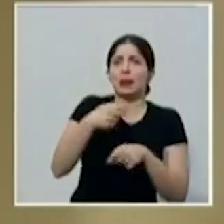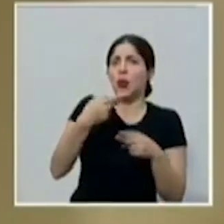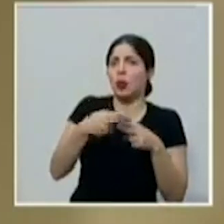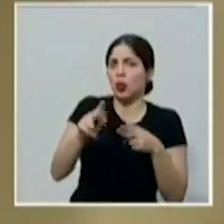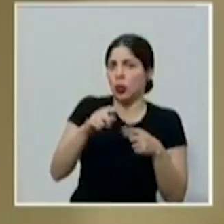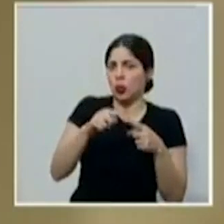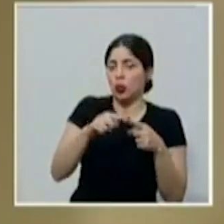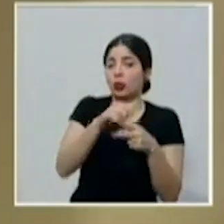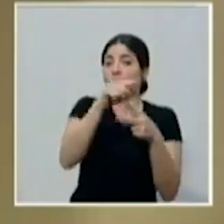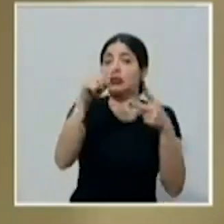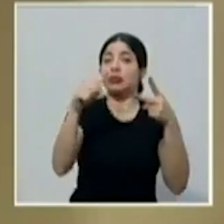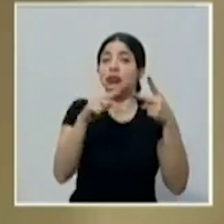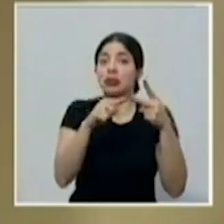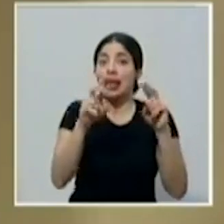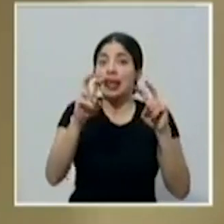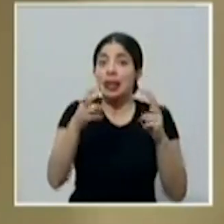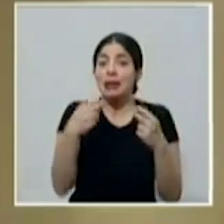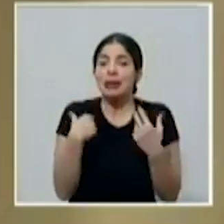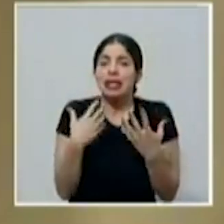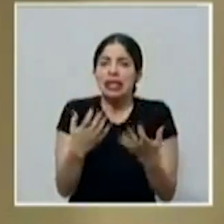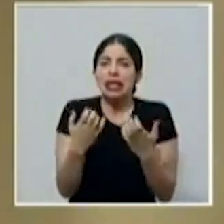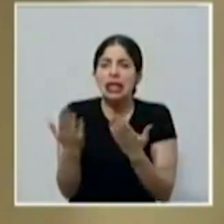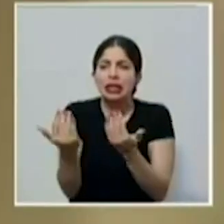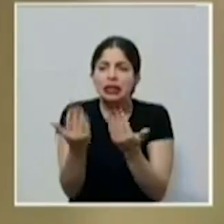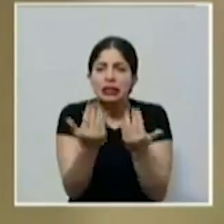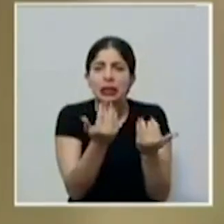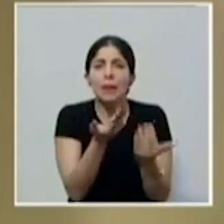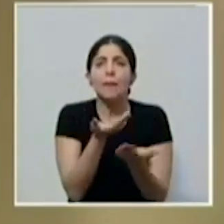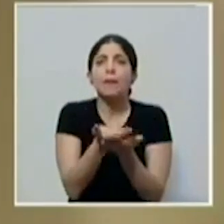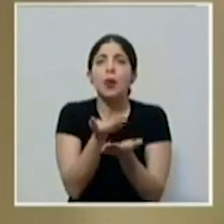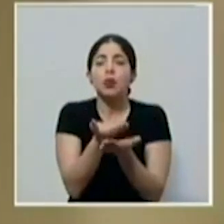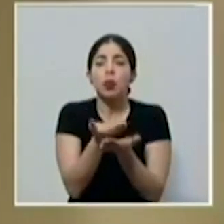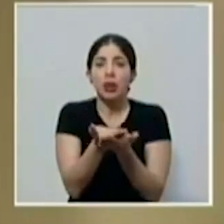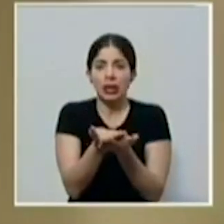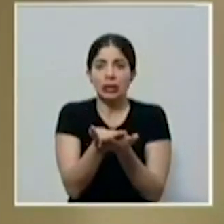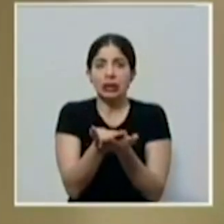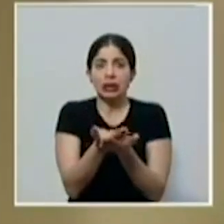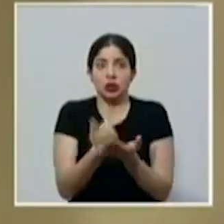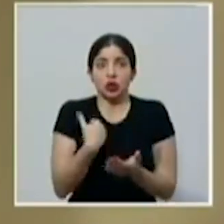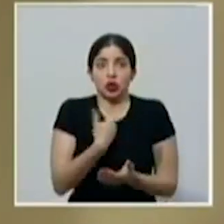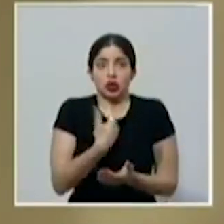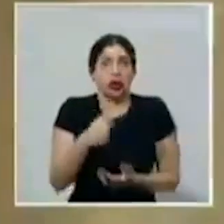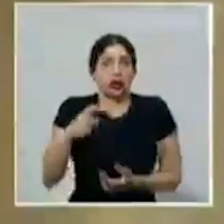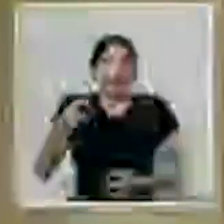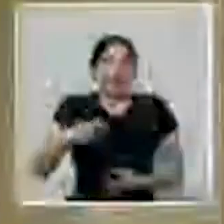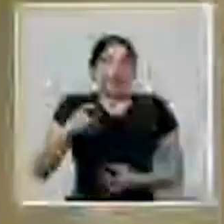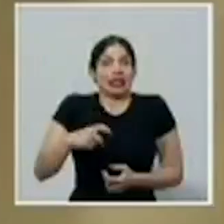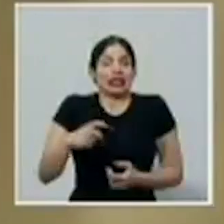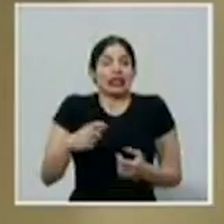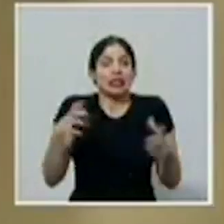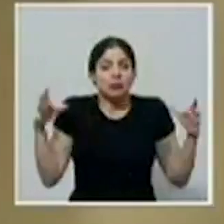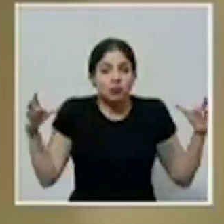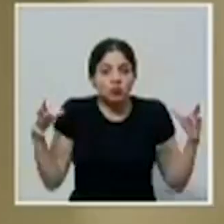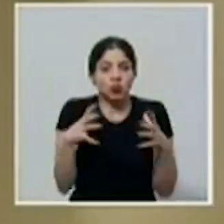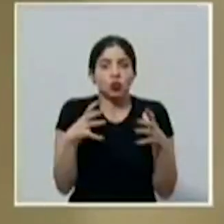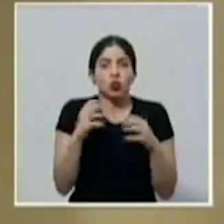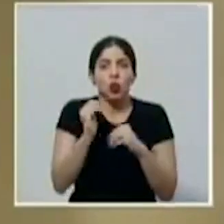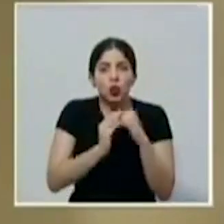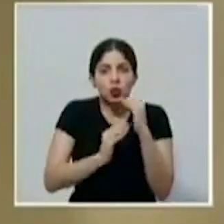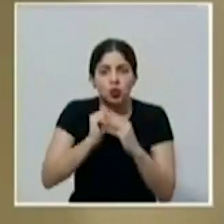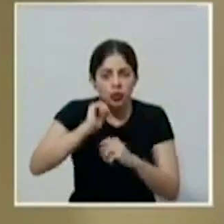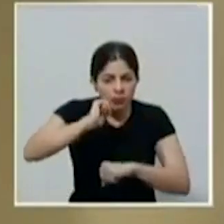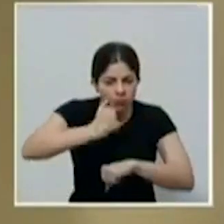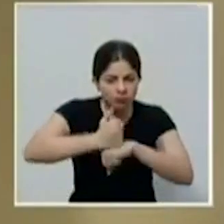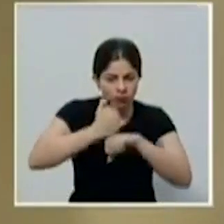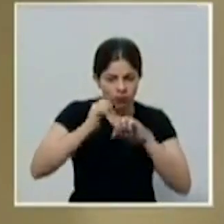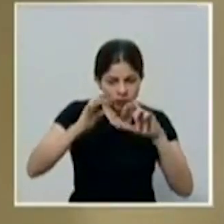otro gran tema sobre el que queremos escuchar propuestas, el que estamos necesitados de construir de manera conjunta,